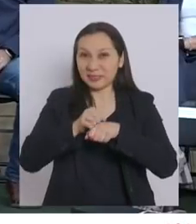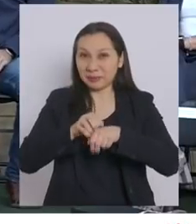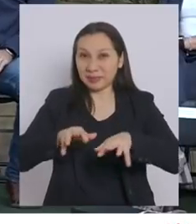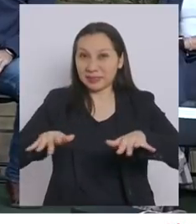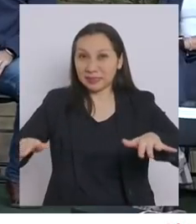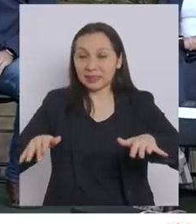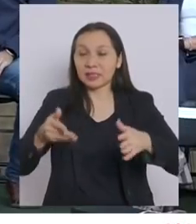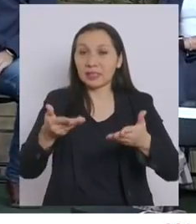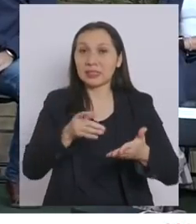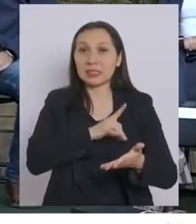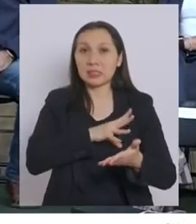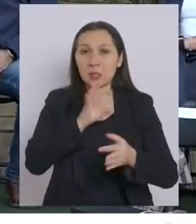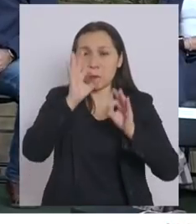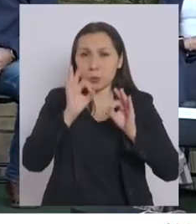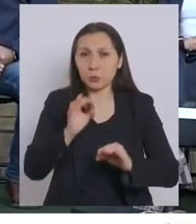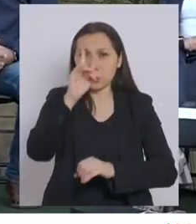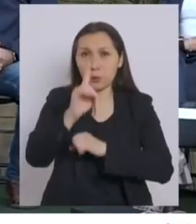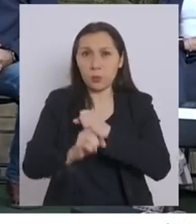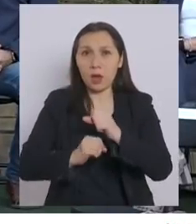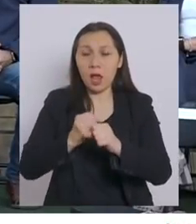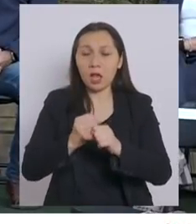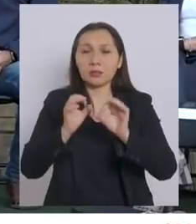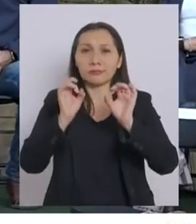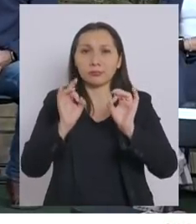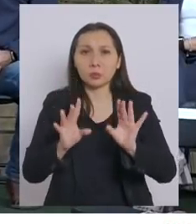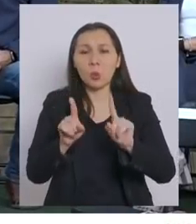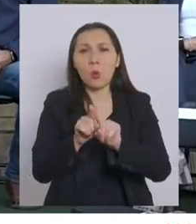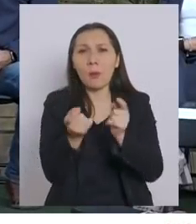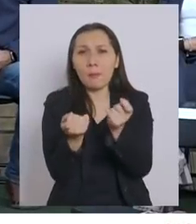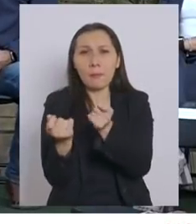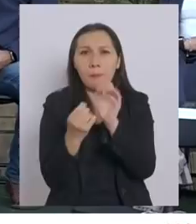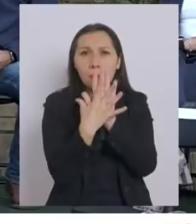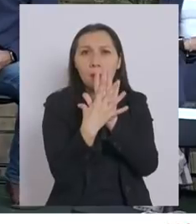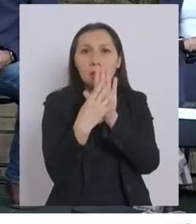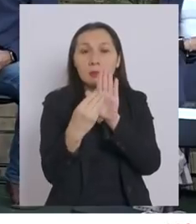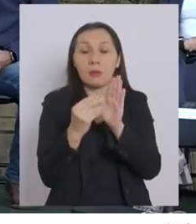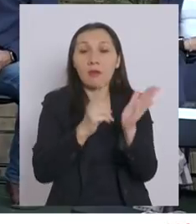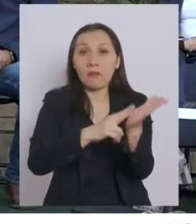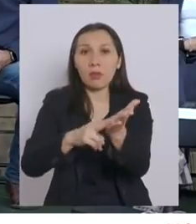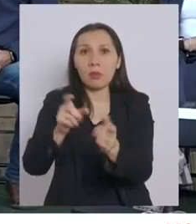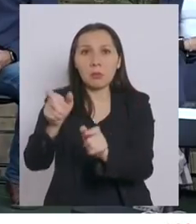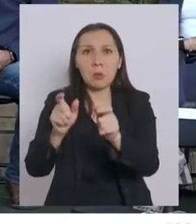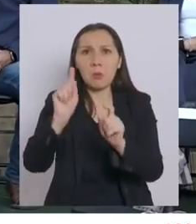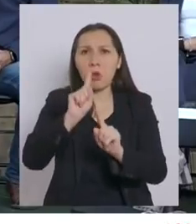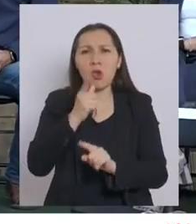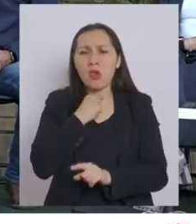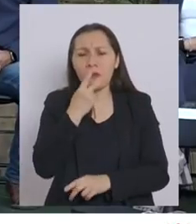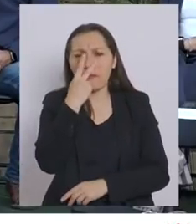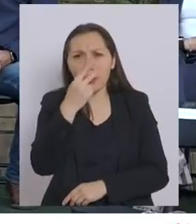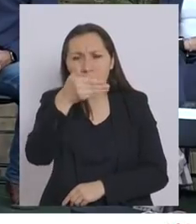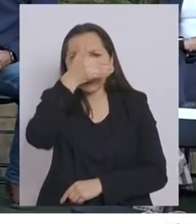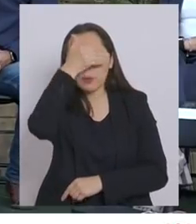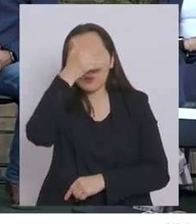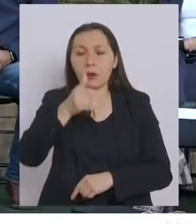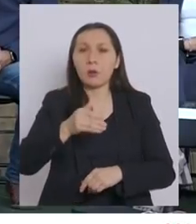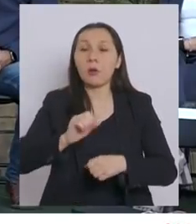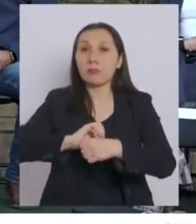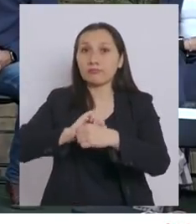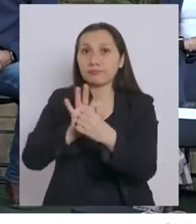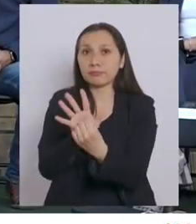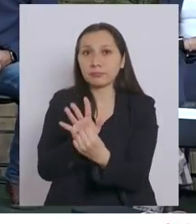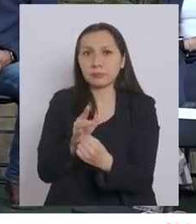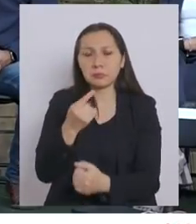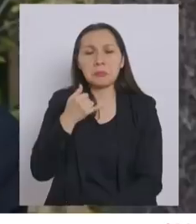instaló en nuestro país justo hace un año, se convirtió en espejo de una realidad que muchos no querían ver. El virus del COVID-19